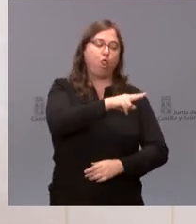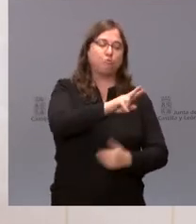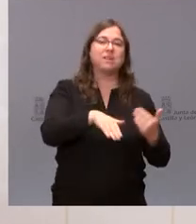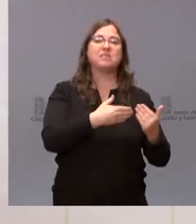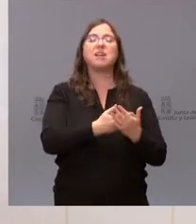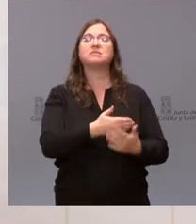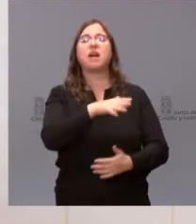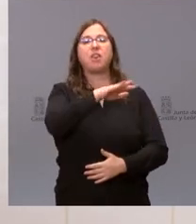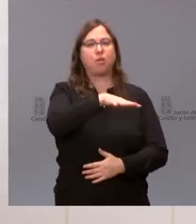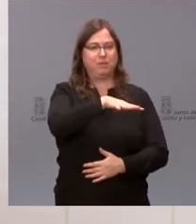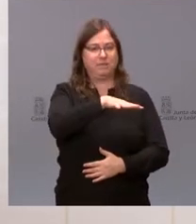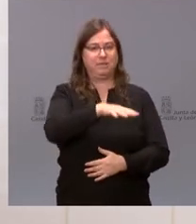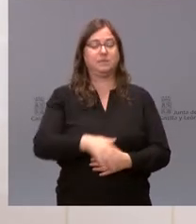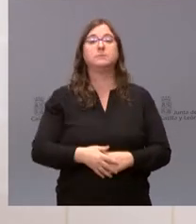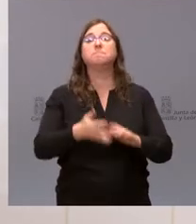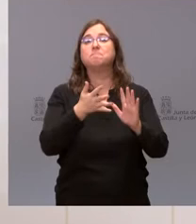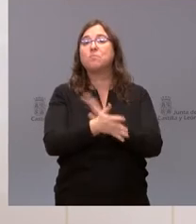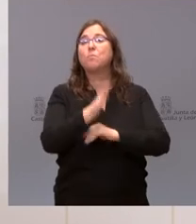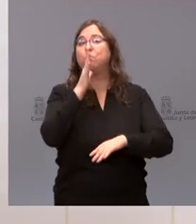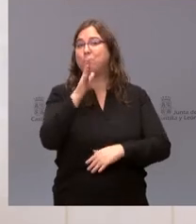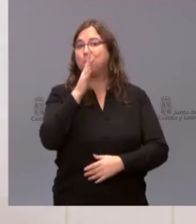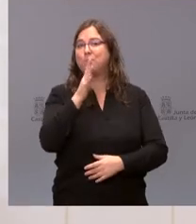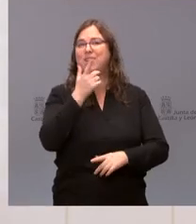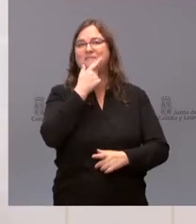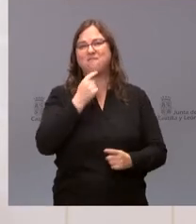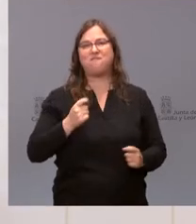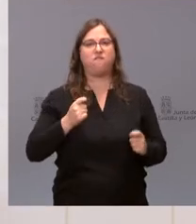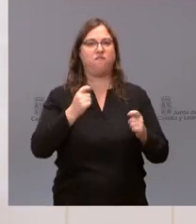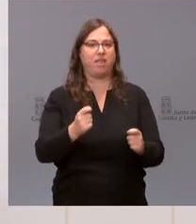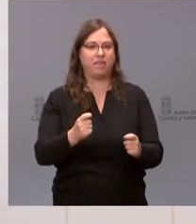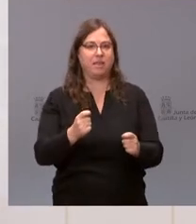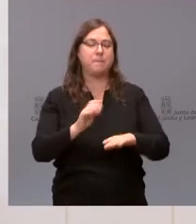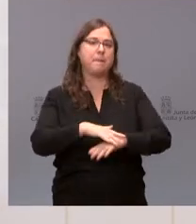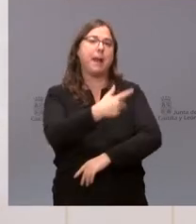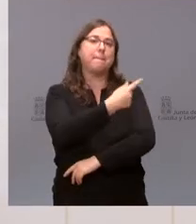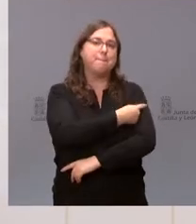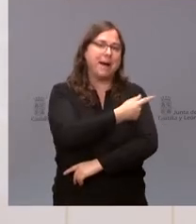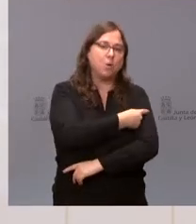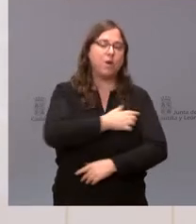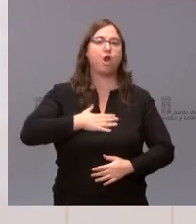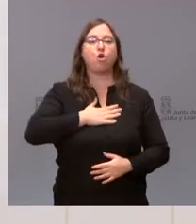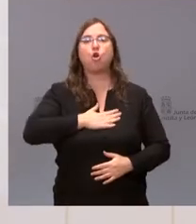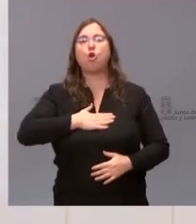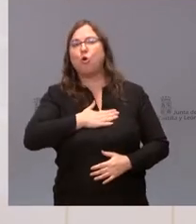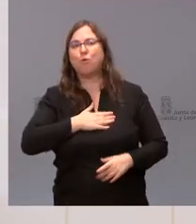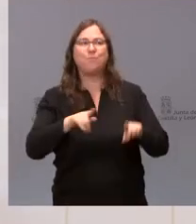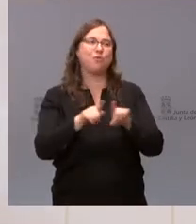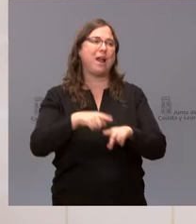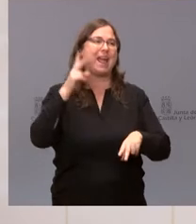Este motivo es simplemente para facilitar la vacunación y la comodidad para evitar